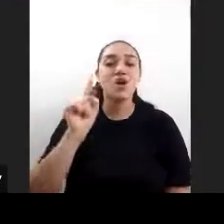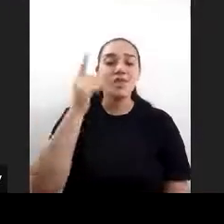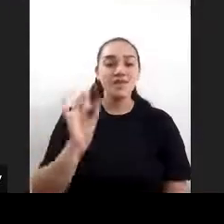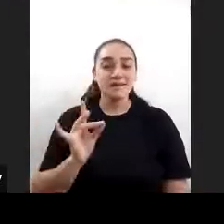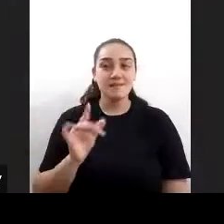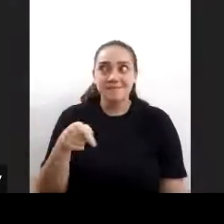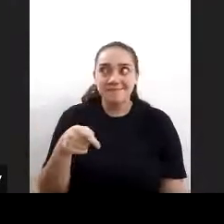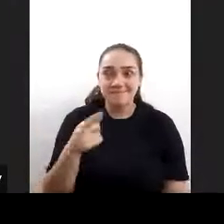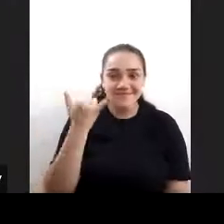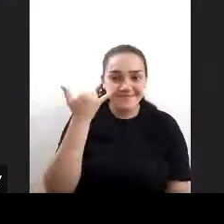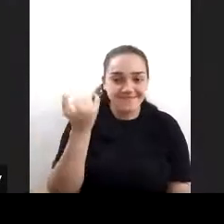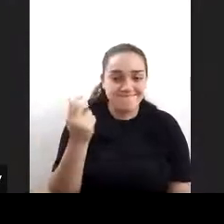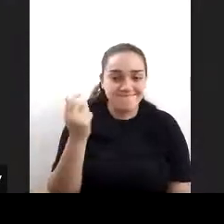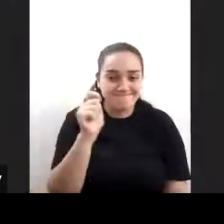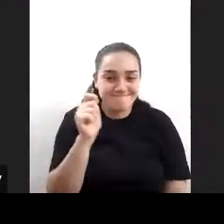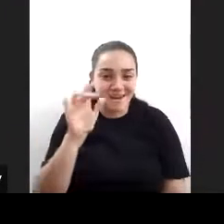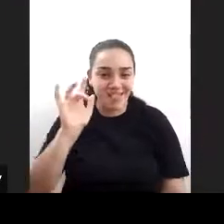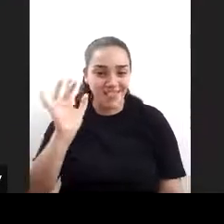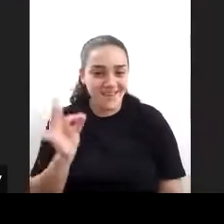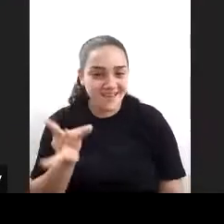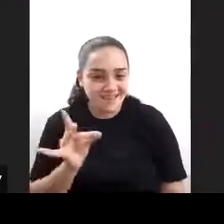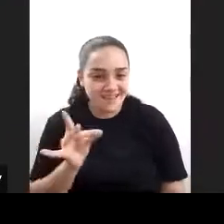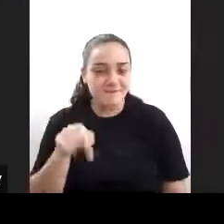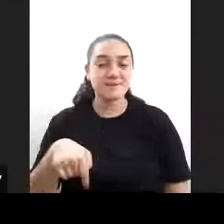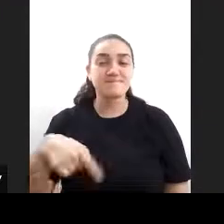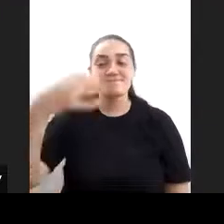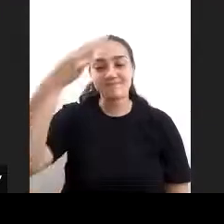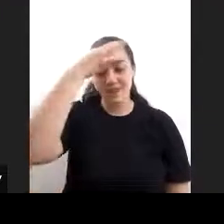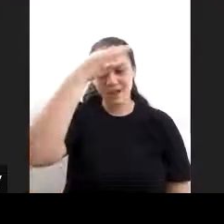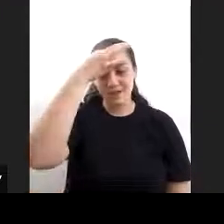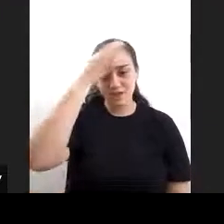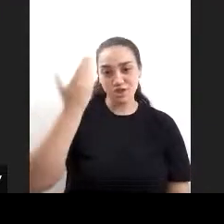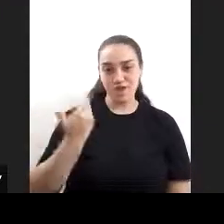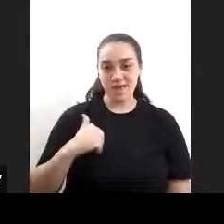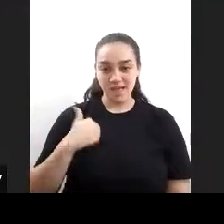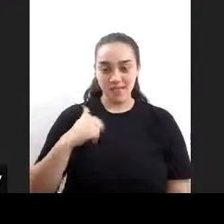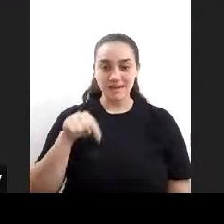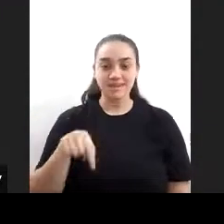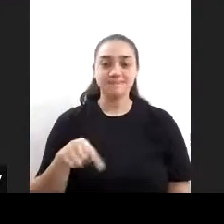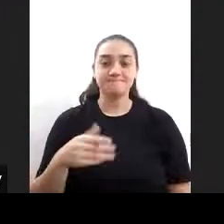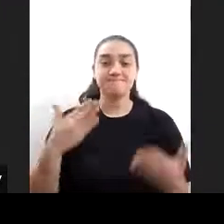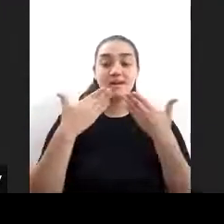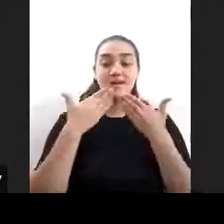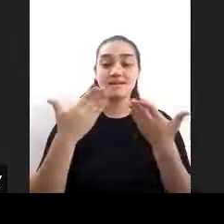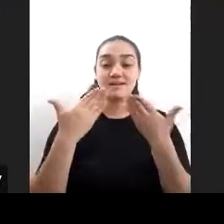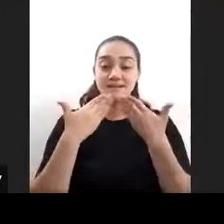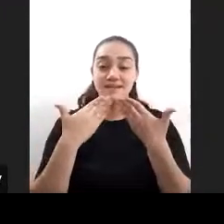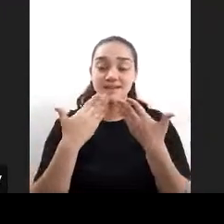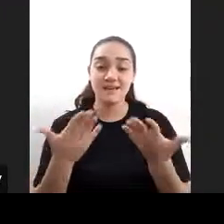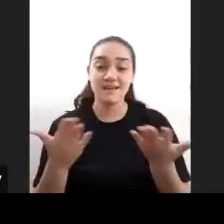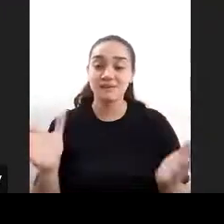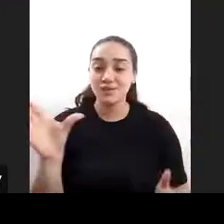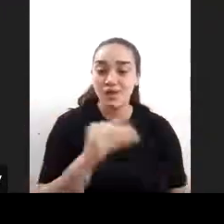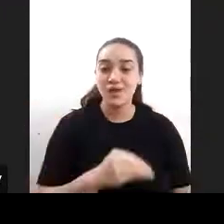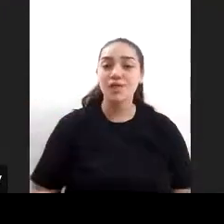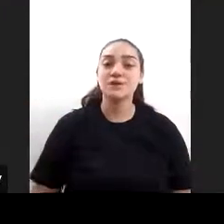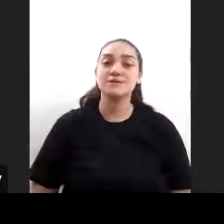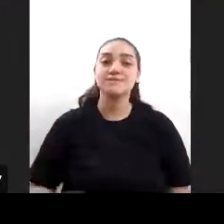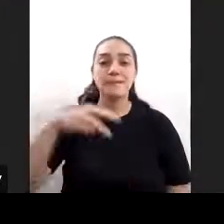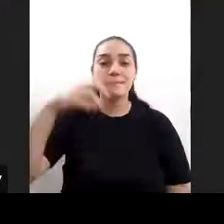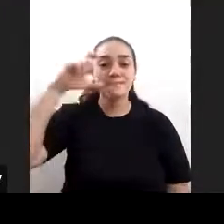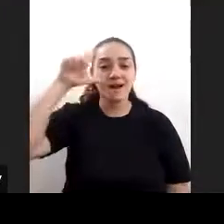a las 12 de Argentina a las 12 horas así que bueno les agradezco a todos muchísimo Melisa todo tuyo